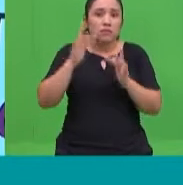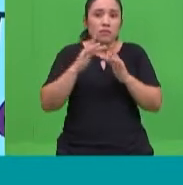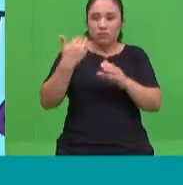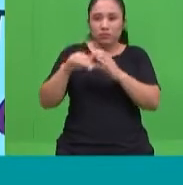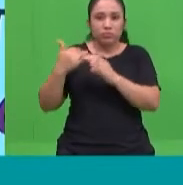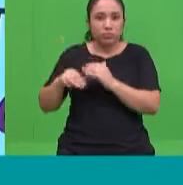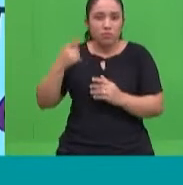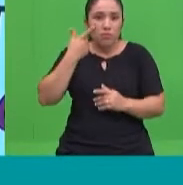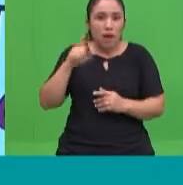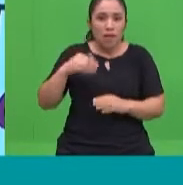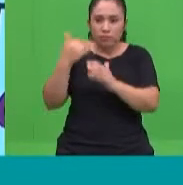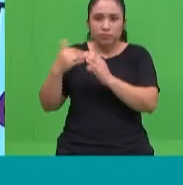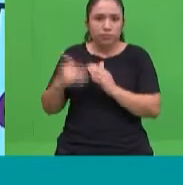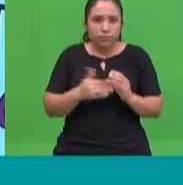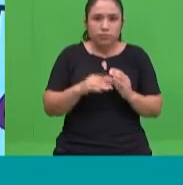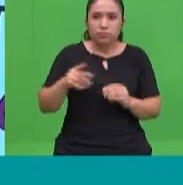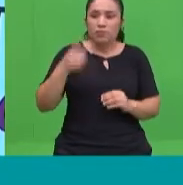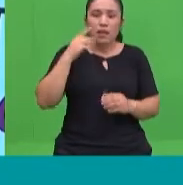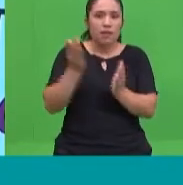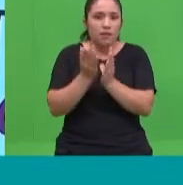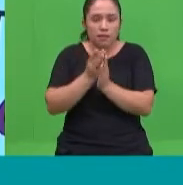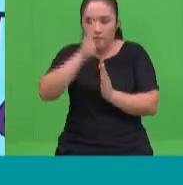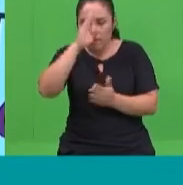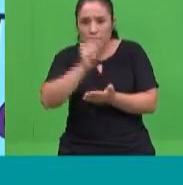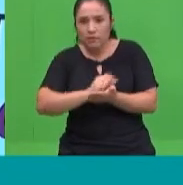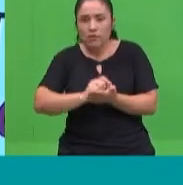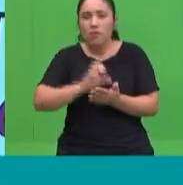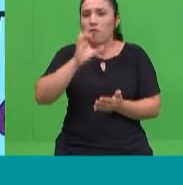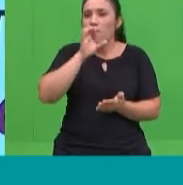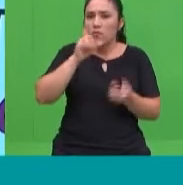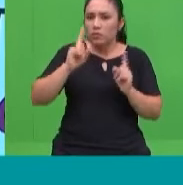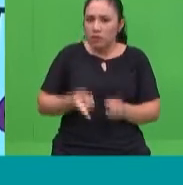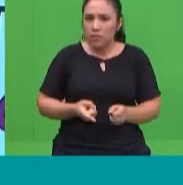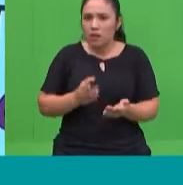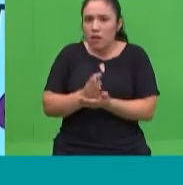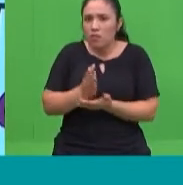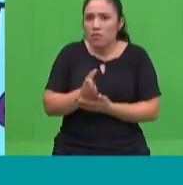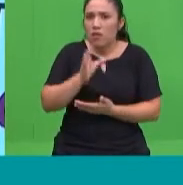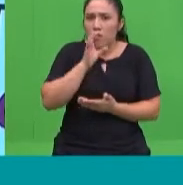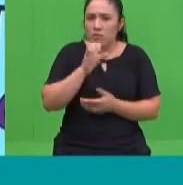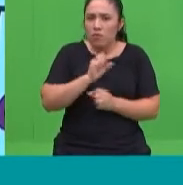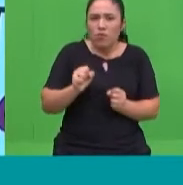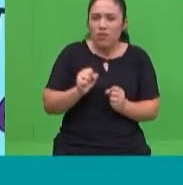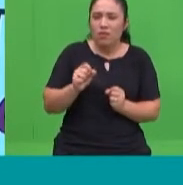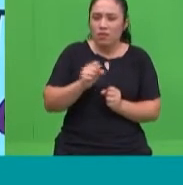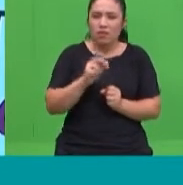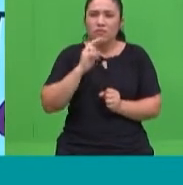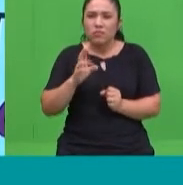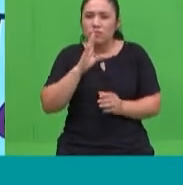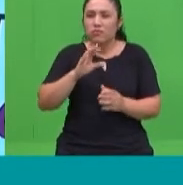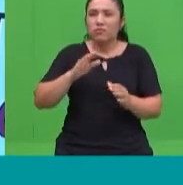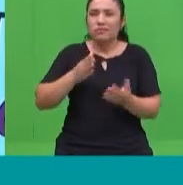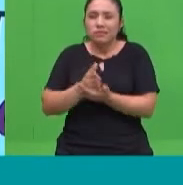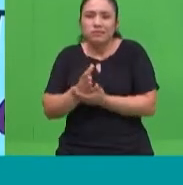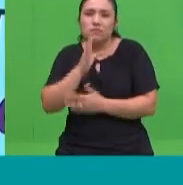de receso y de acompañamiento con charlas motivadoras de orientación para papá y mamá y la familia empleada. ¿Pero cómo trabajamos eso cuando la familia